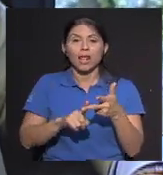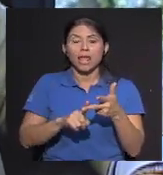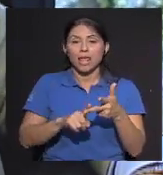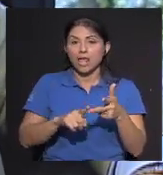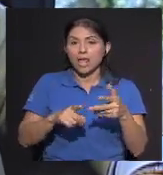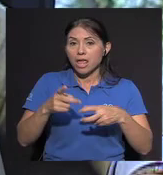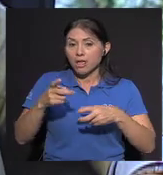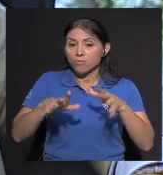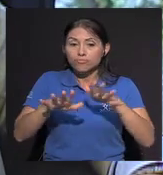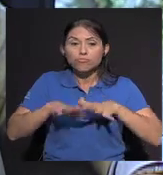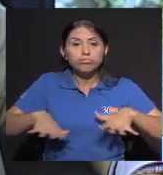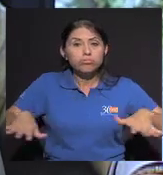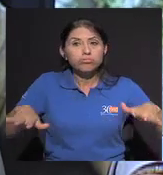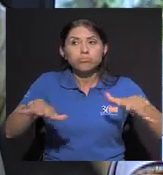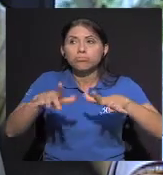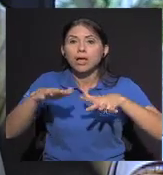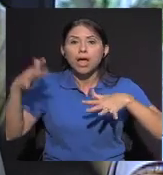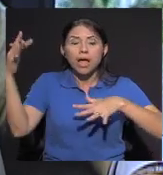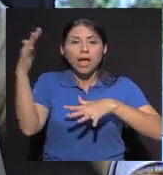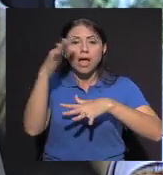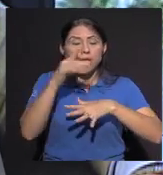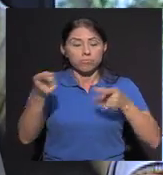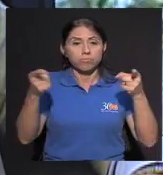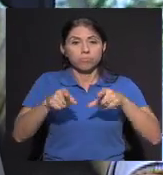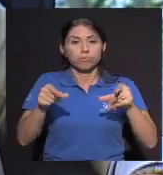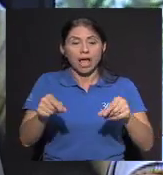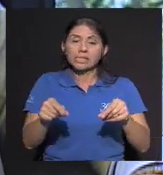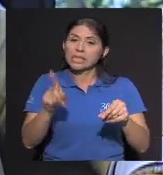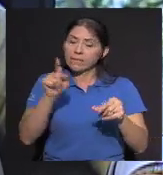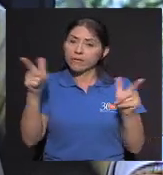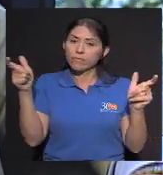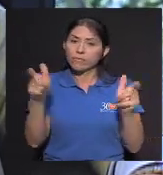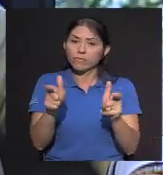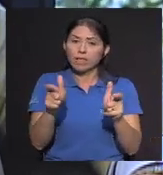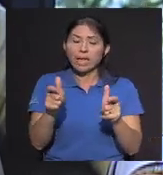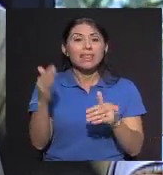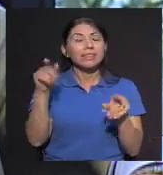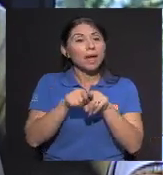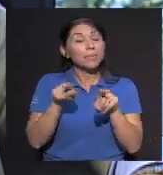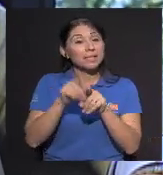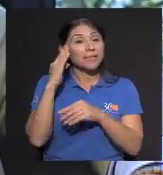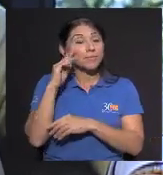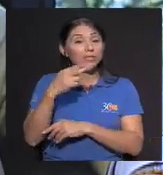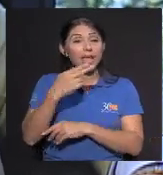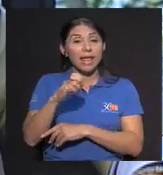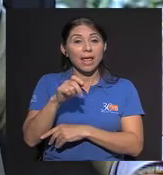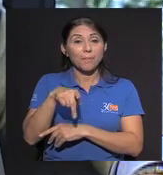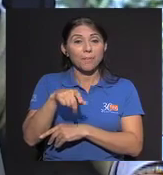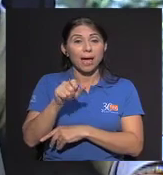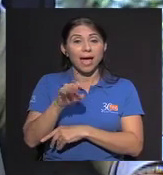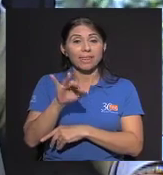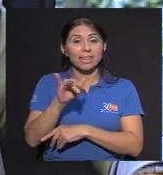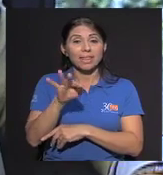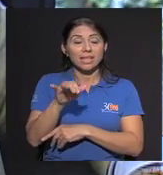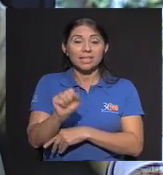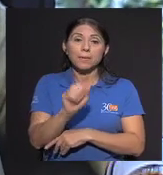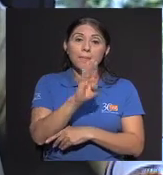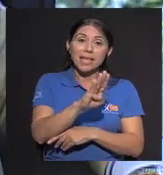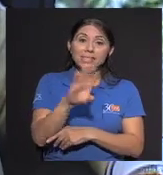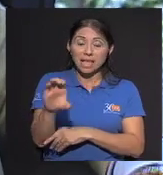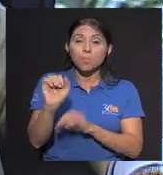Ocupacionales Ambientales Carcinogénicas La inmunización Sabemos que la hepatitis B y C Produce cáncer de hígado